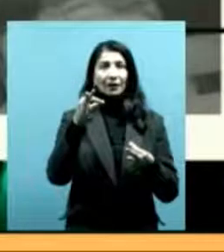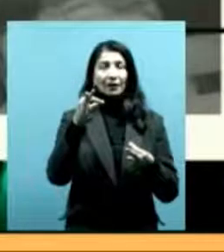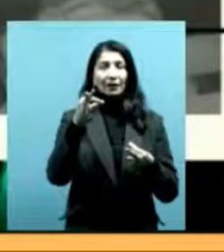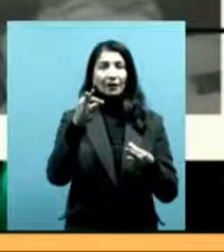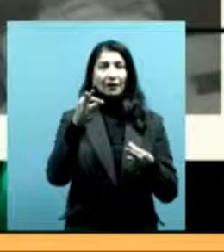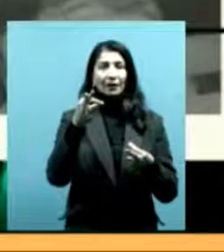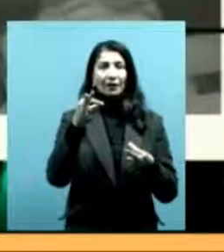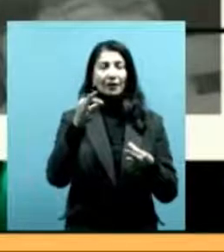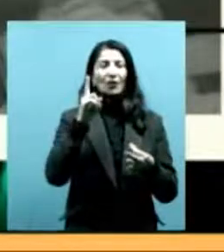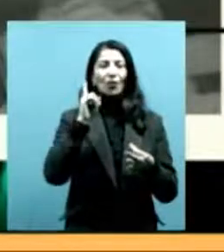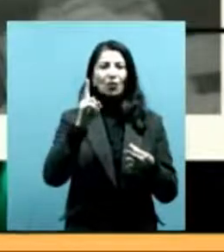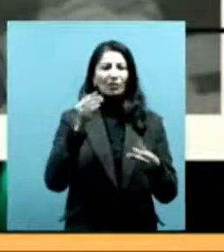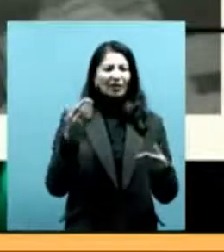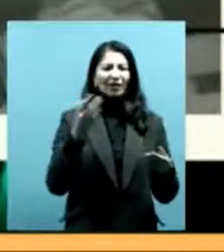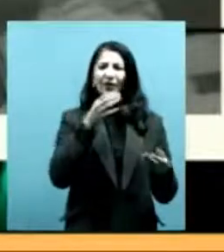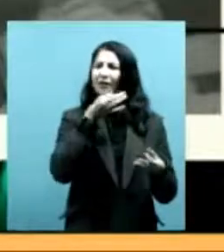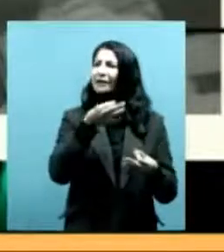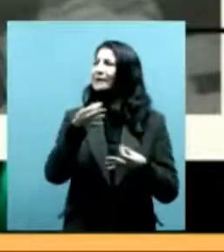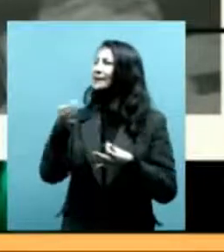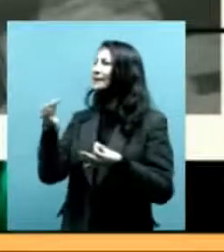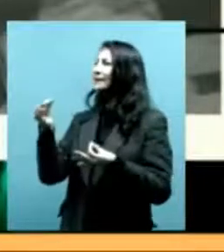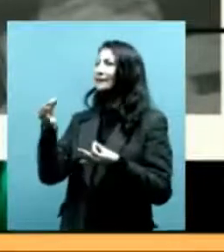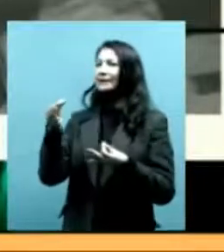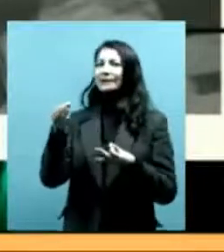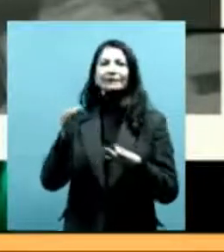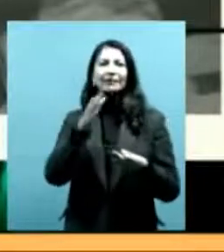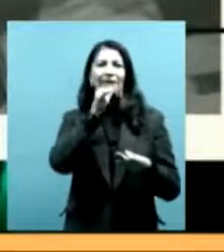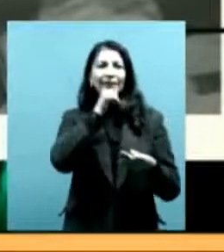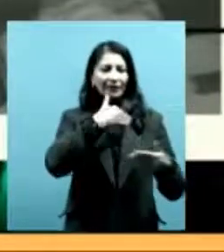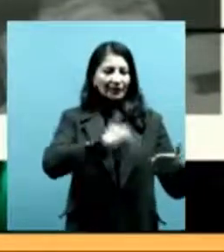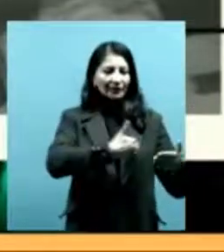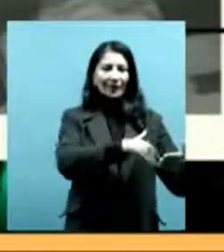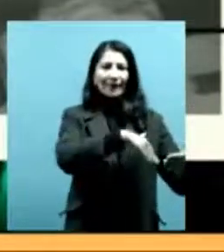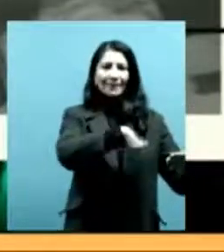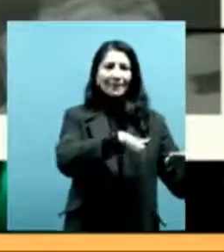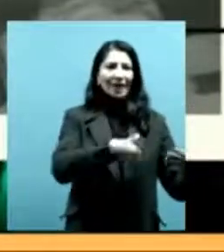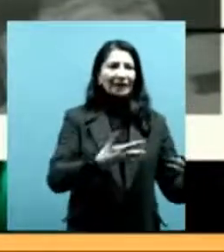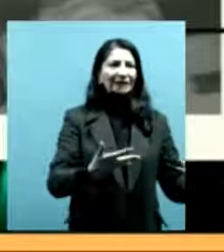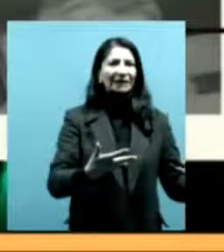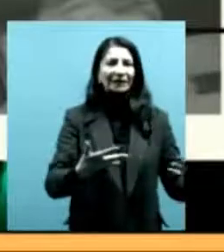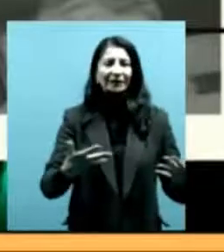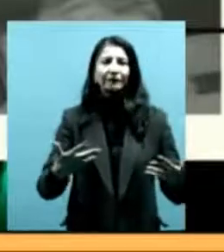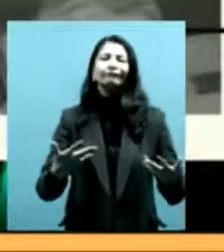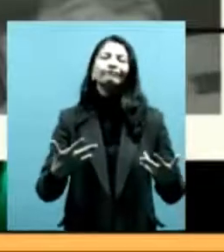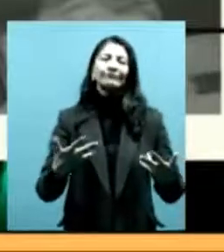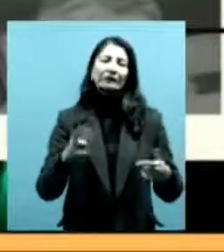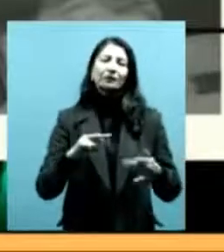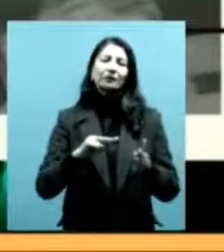ausentes en los archivos. Además, vemos que este desinterés en